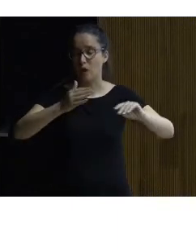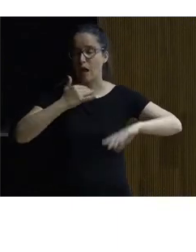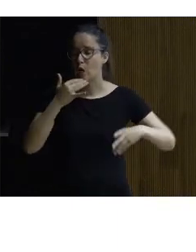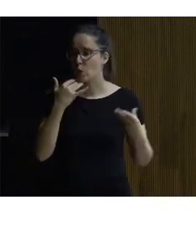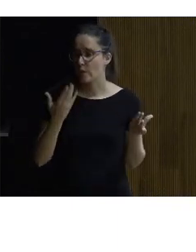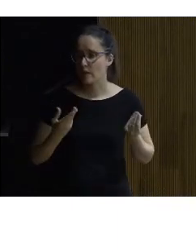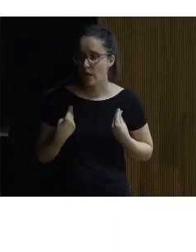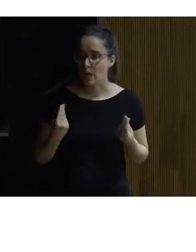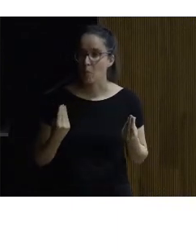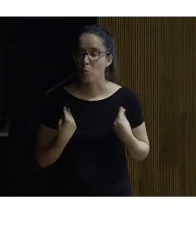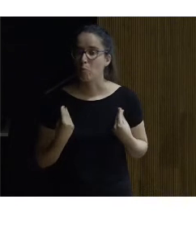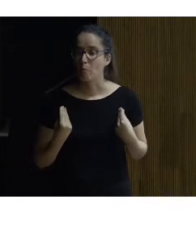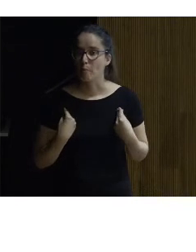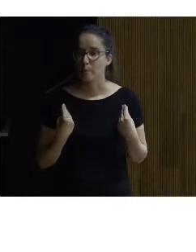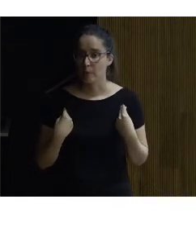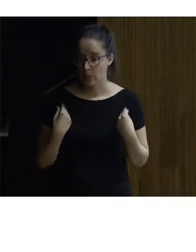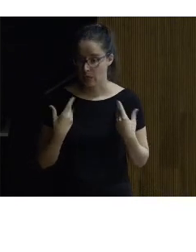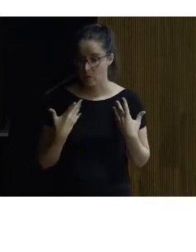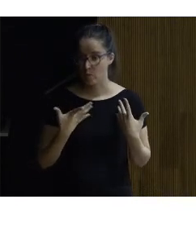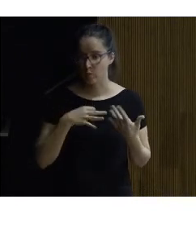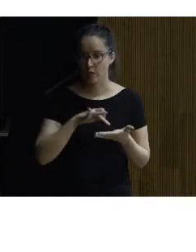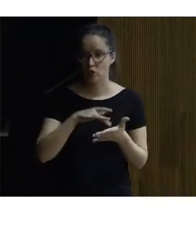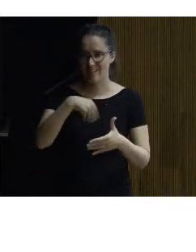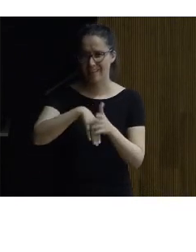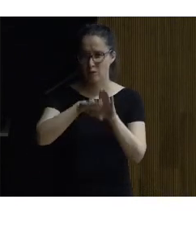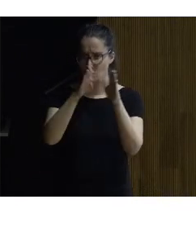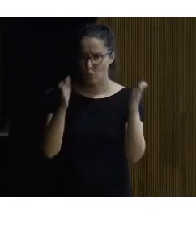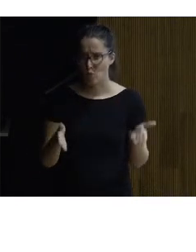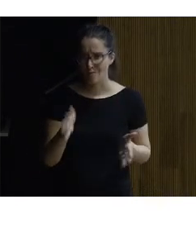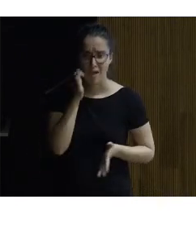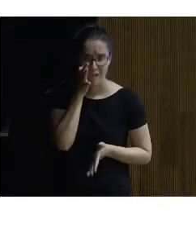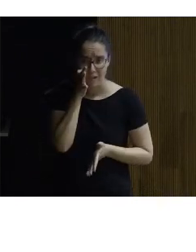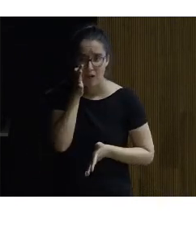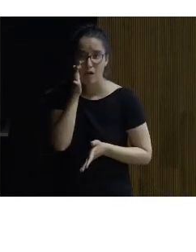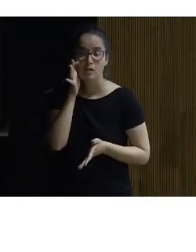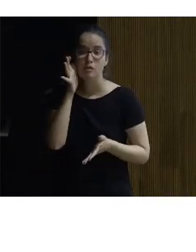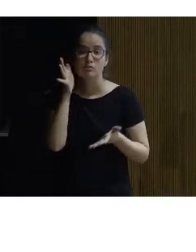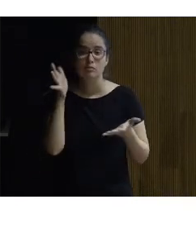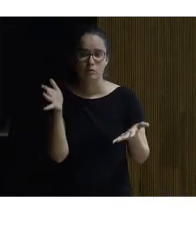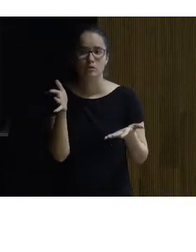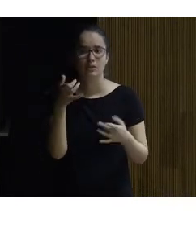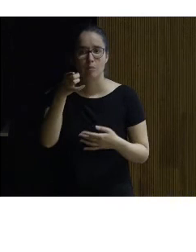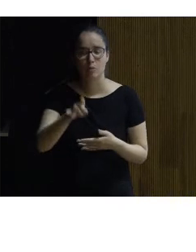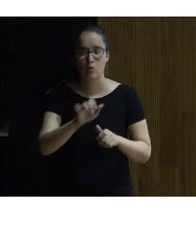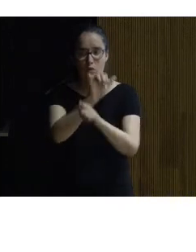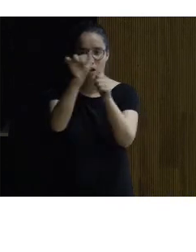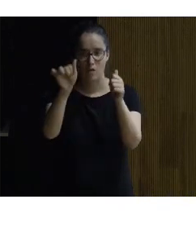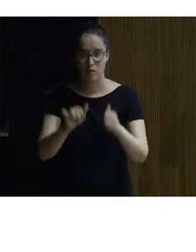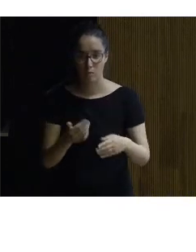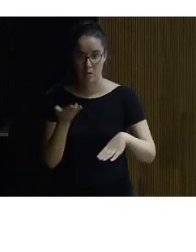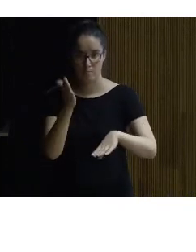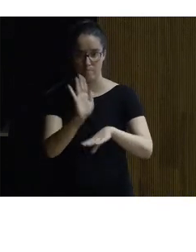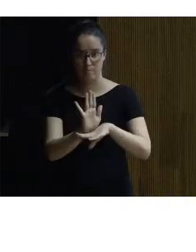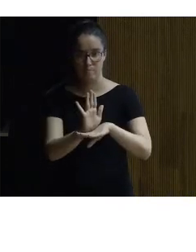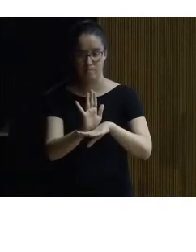vida que podían tener en el interior de la cueva original y era también una manera de exponer y